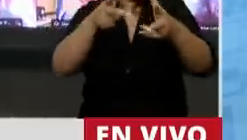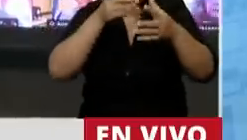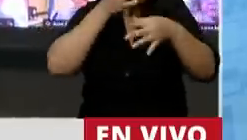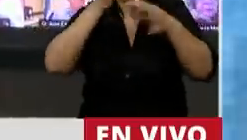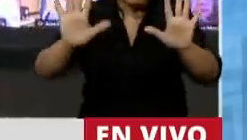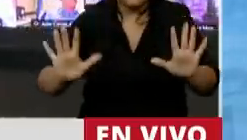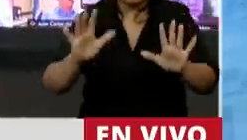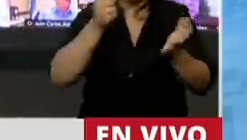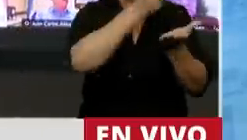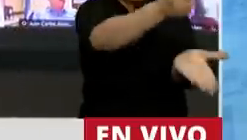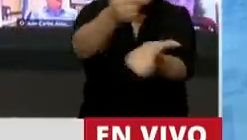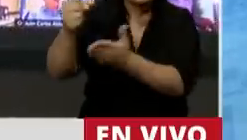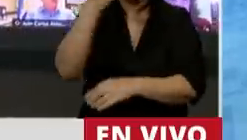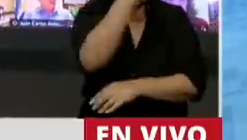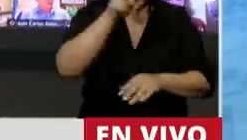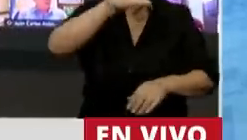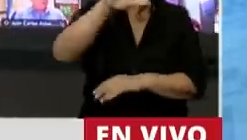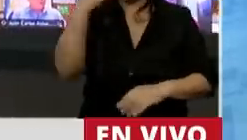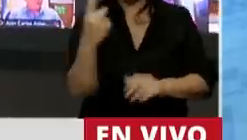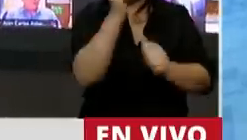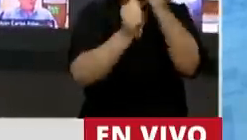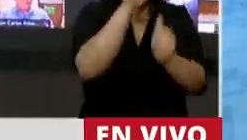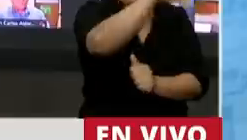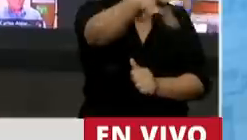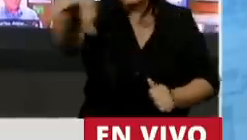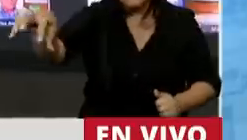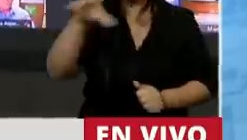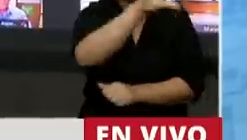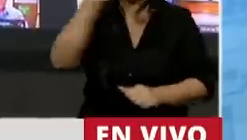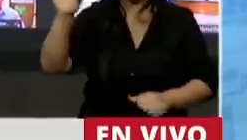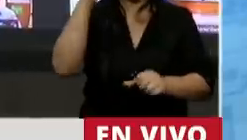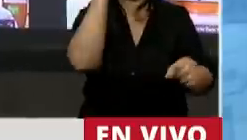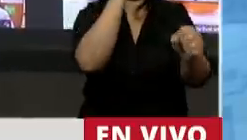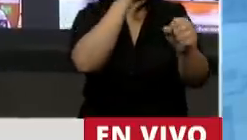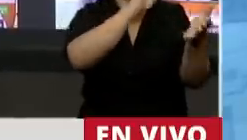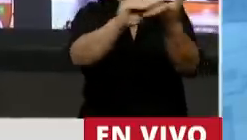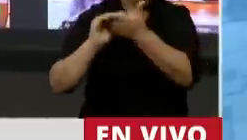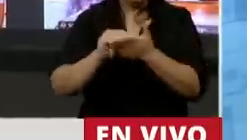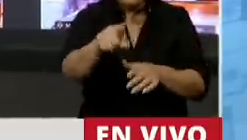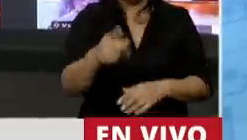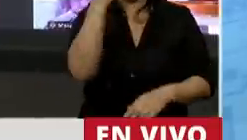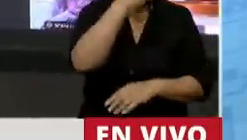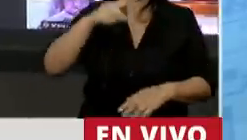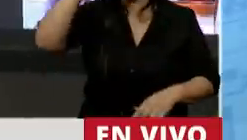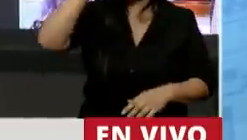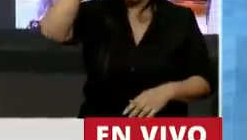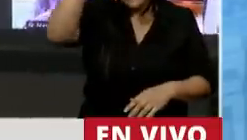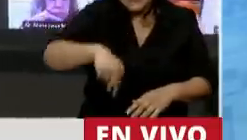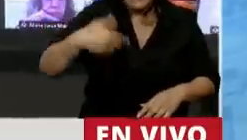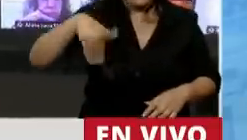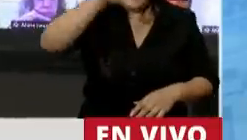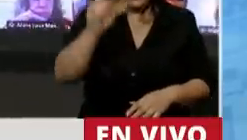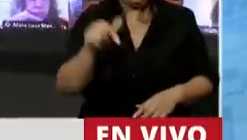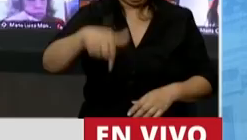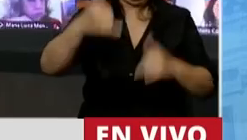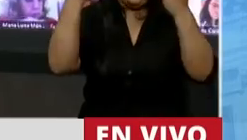251 empresas con más de 500 trabajadores sobre 267 existentes en el país. Eso